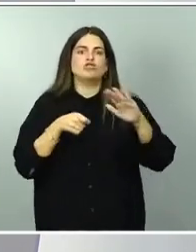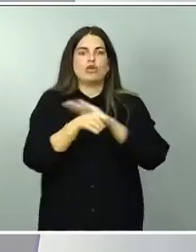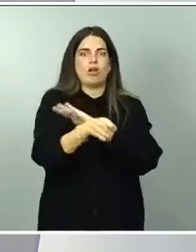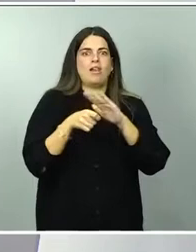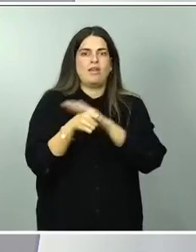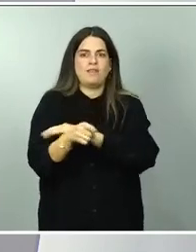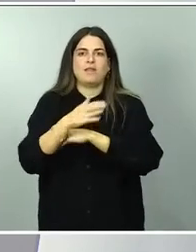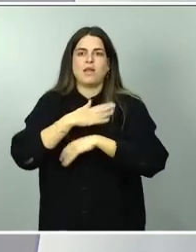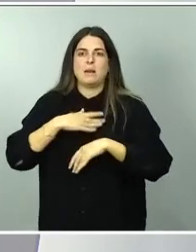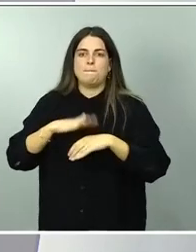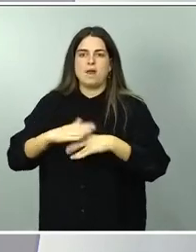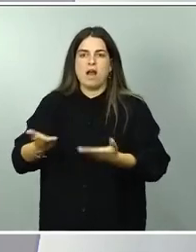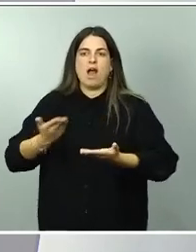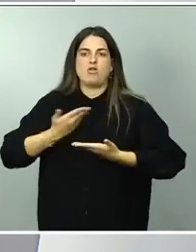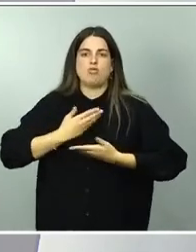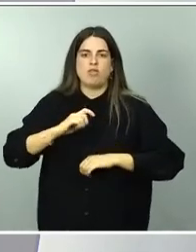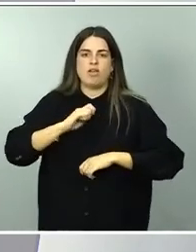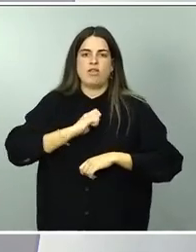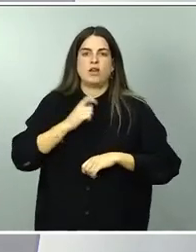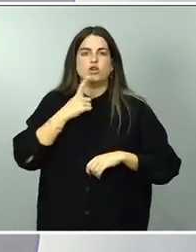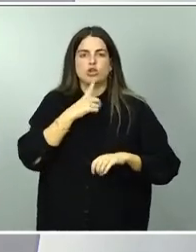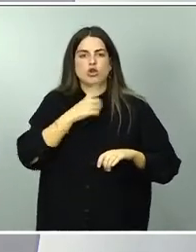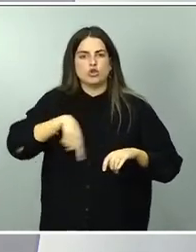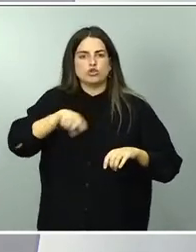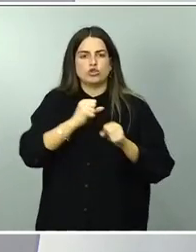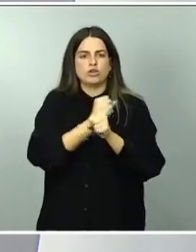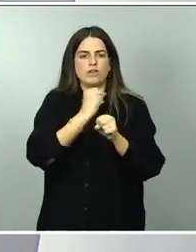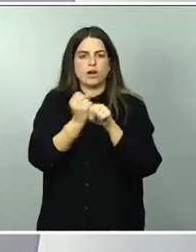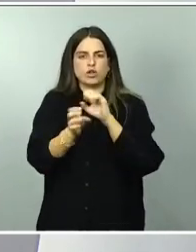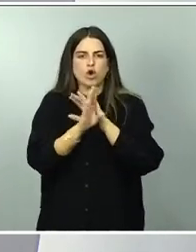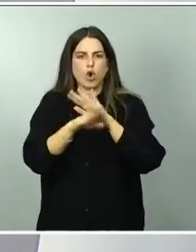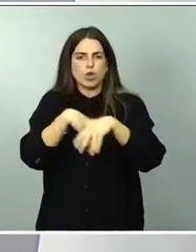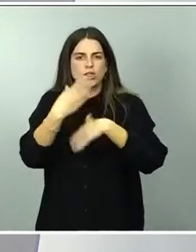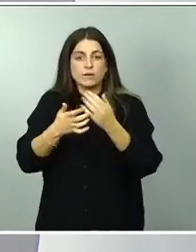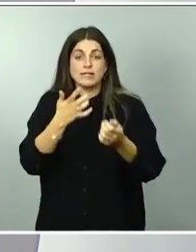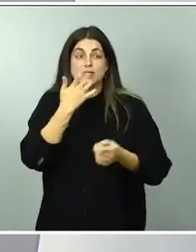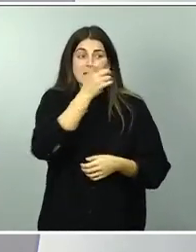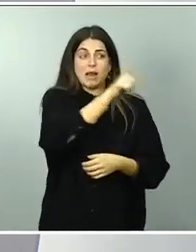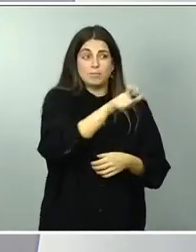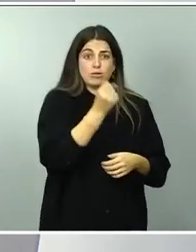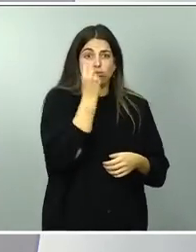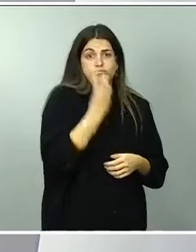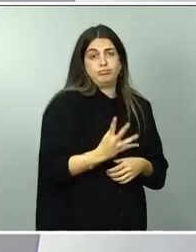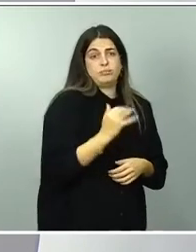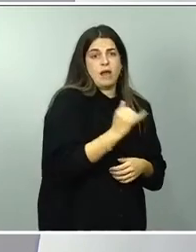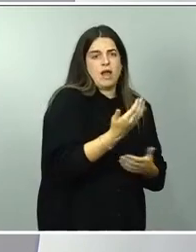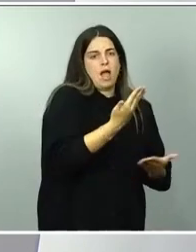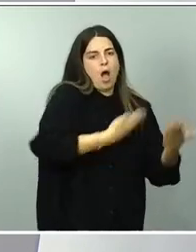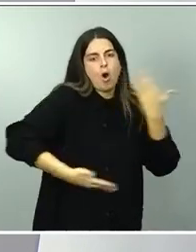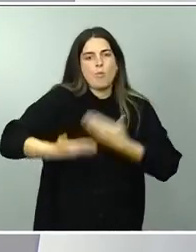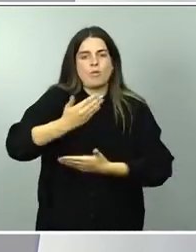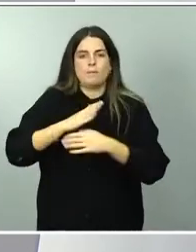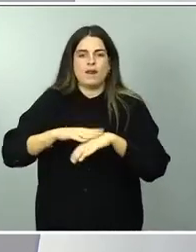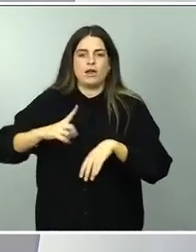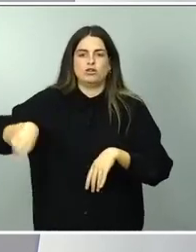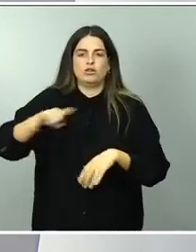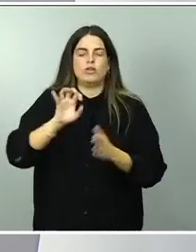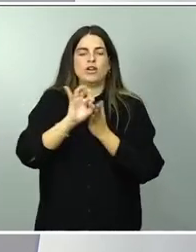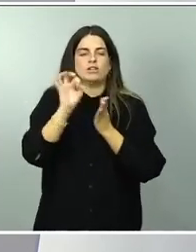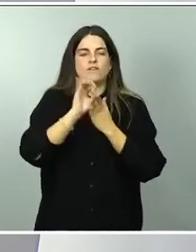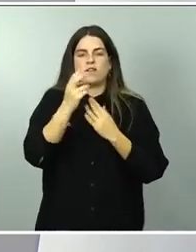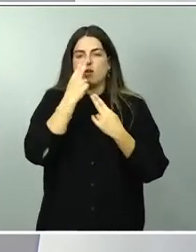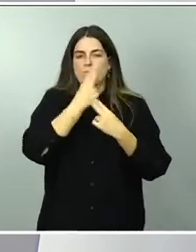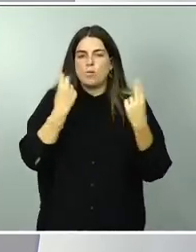ayuda. Así que seguiremos trabajando para que aquellos que más tienen aporten más, reforcemos los servicios públicos y, en